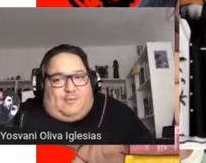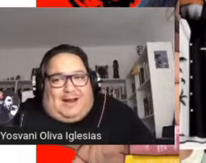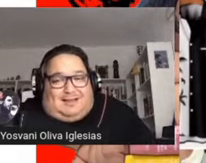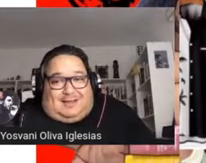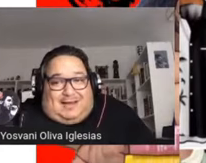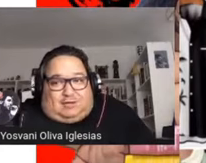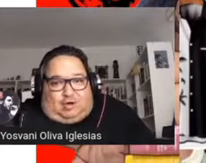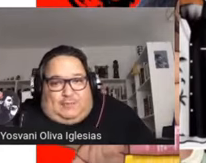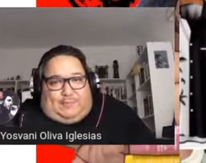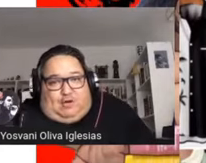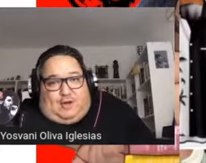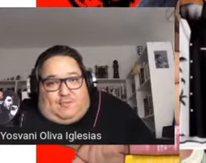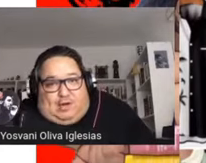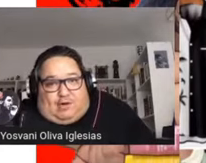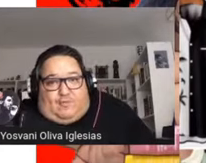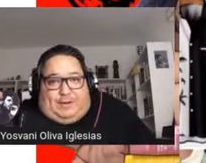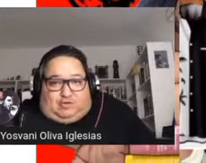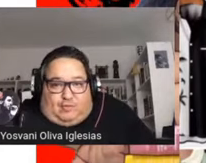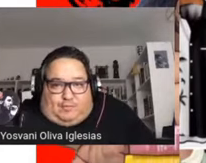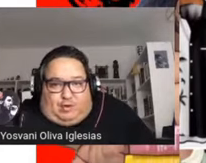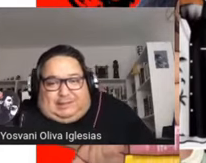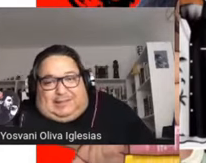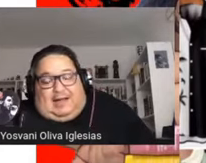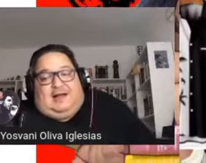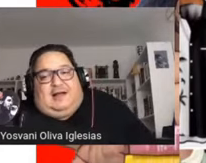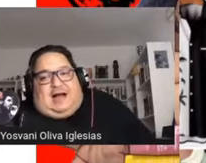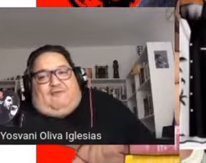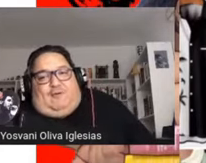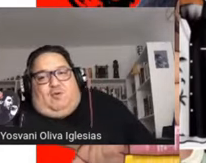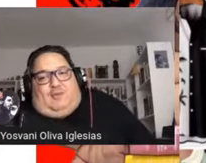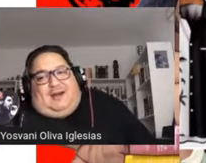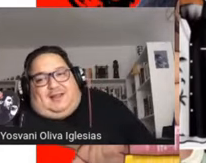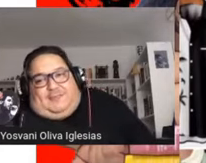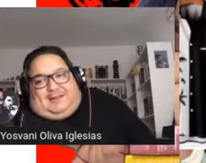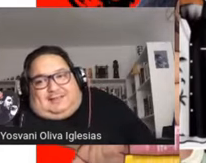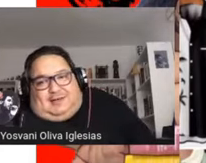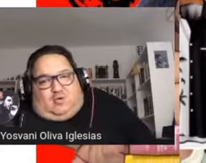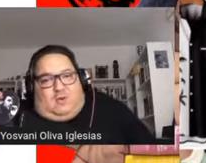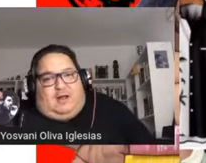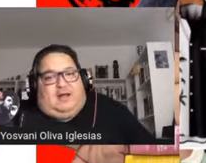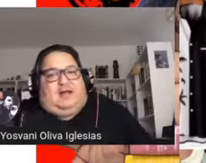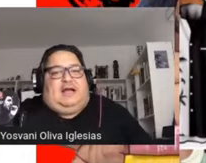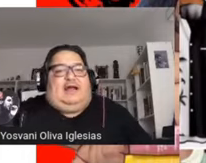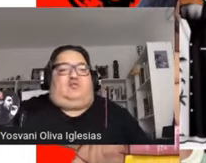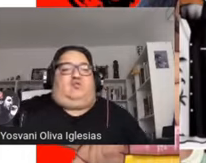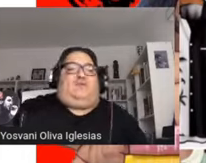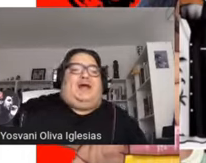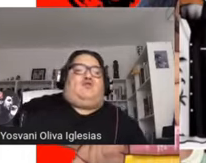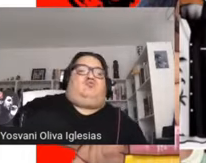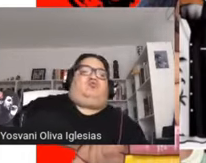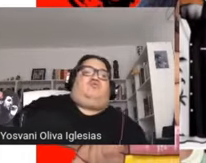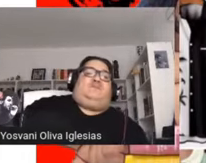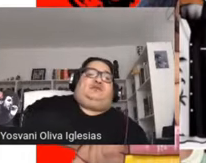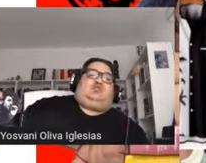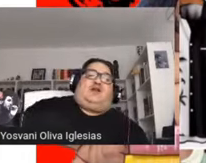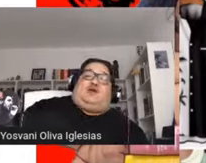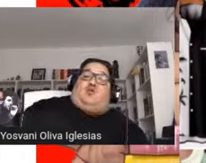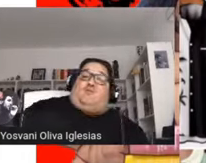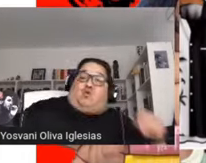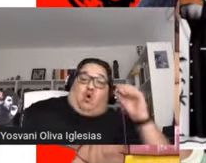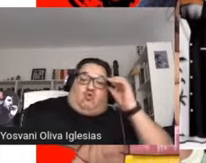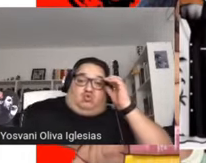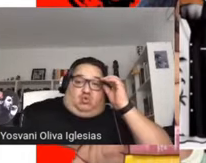mayormente dentro del periodismo y la conspiración política a favor de la independencia de Cuba, estuvieron sus